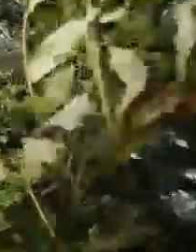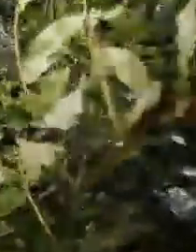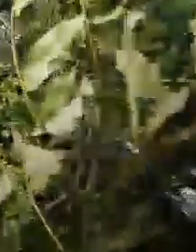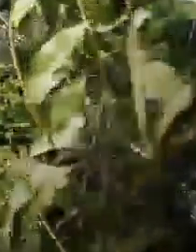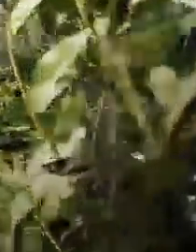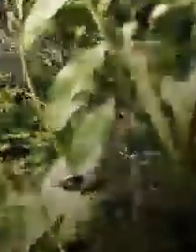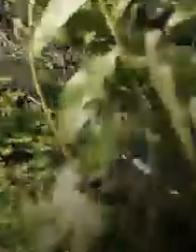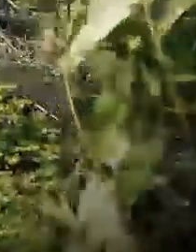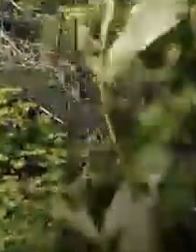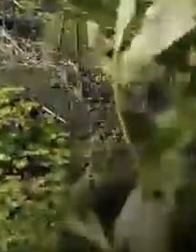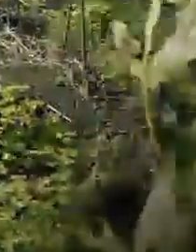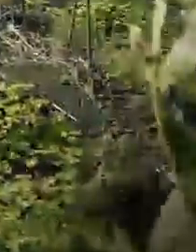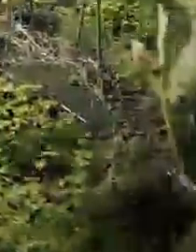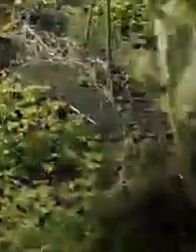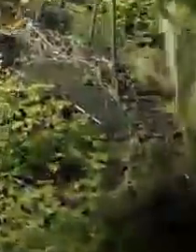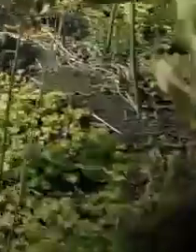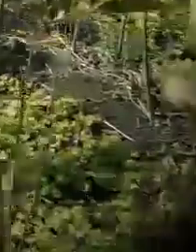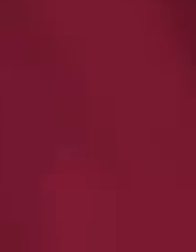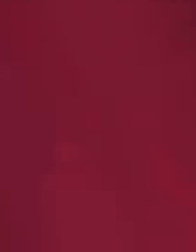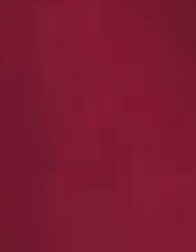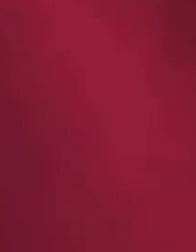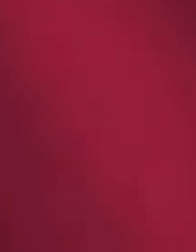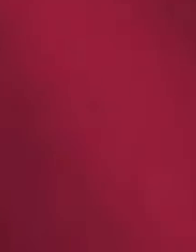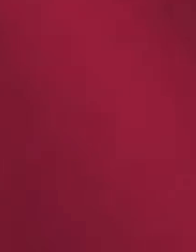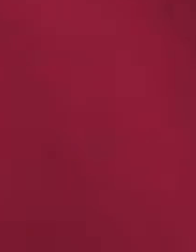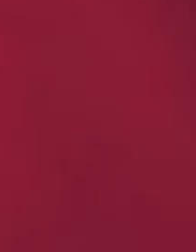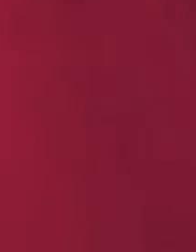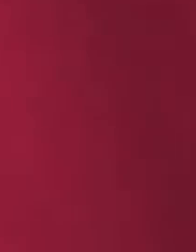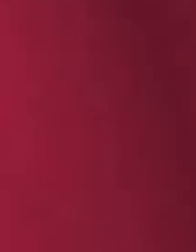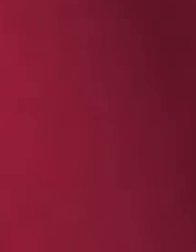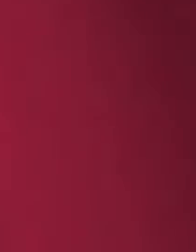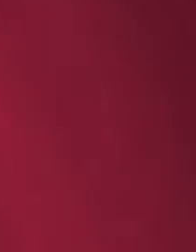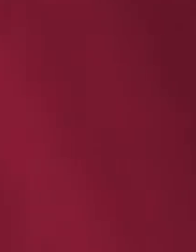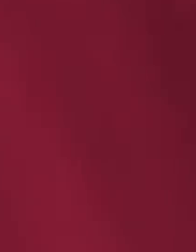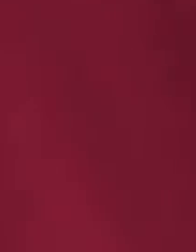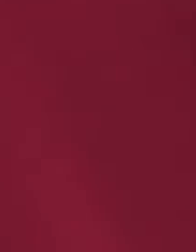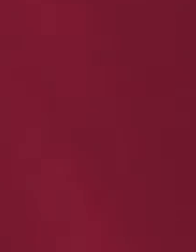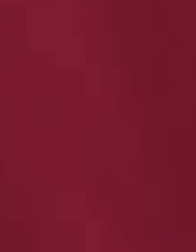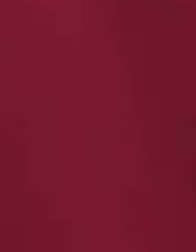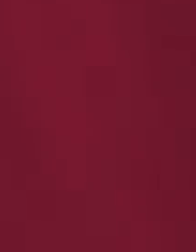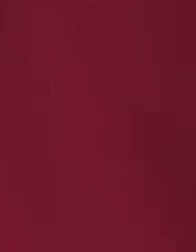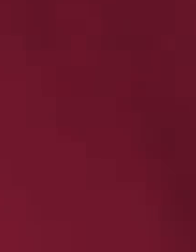que nunca. Quédate aquí para transformar juntos a México. Gobierno de México.